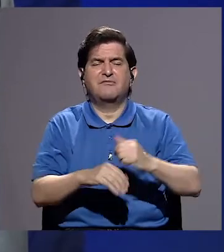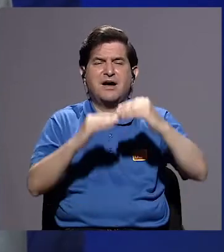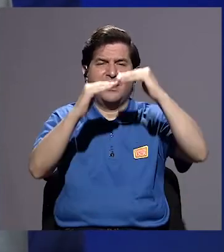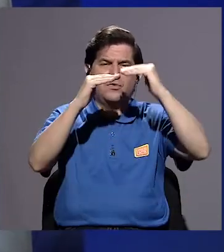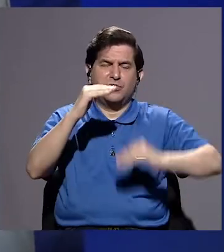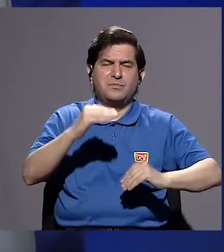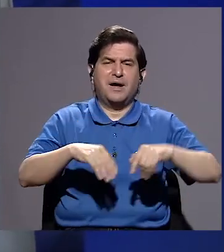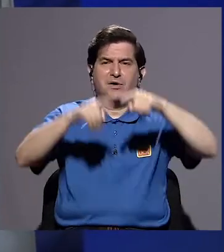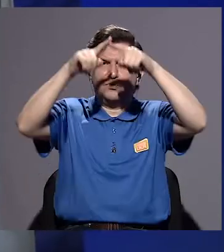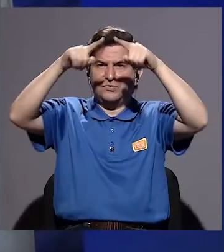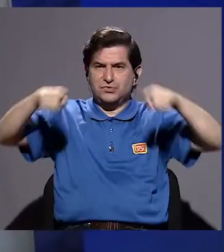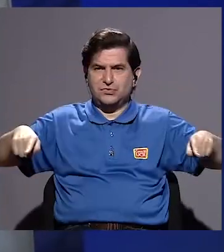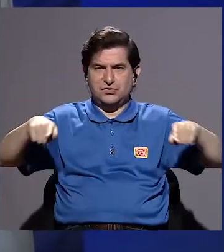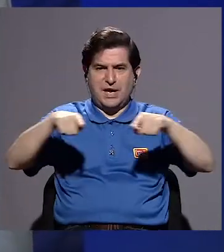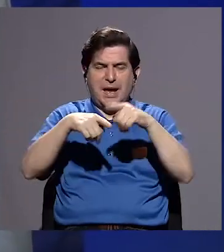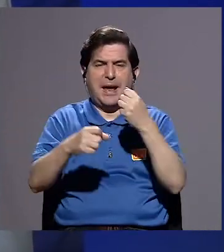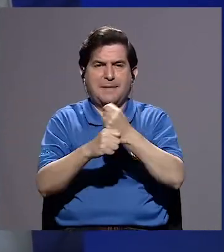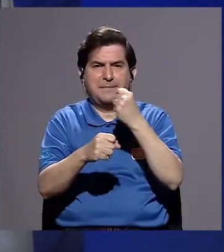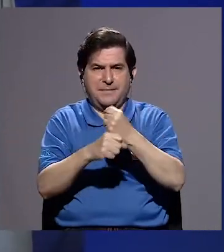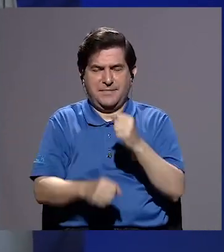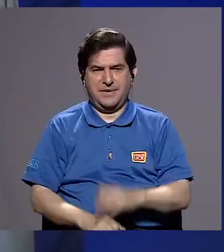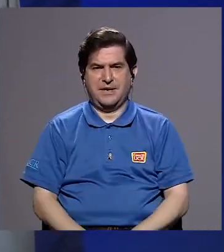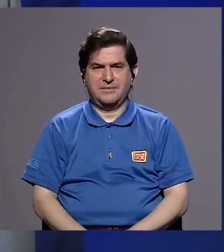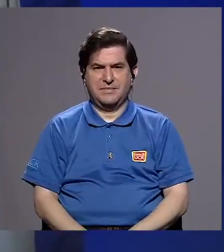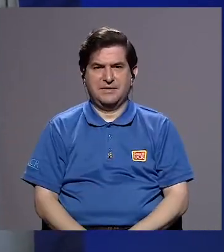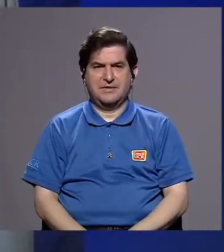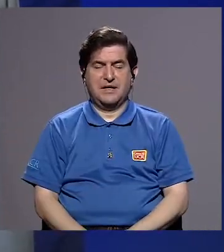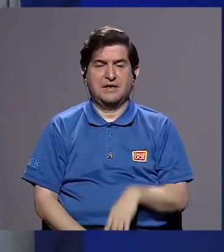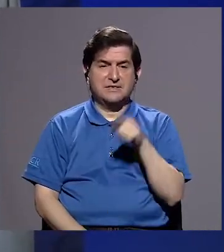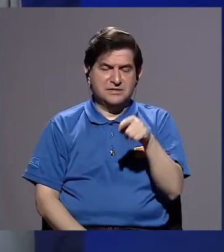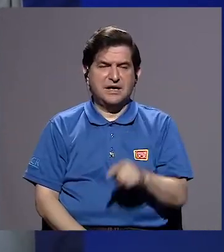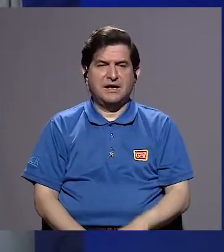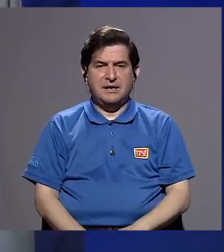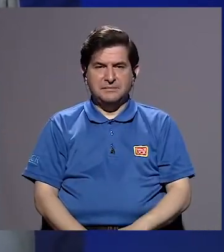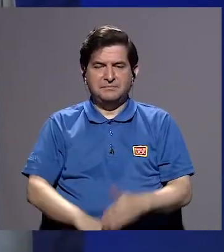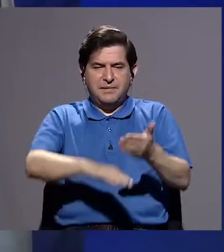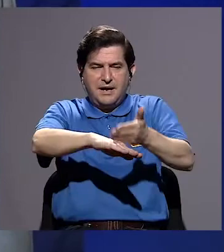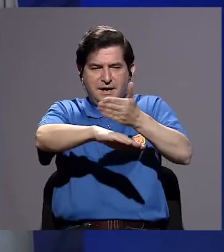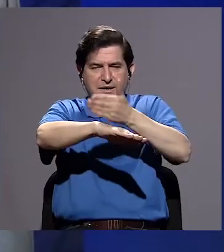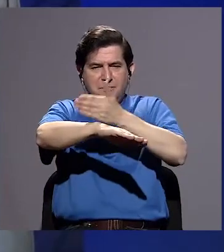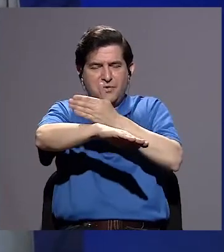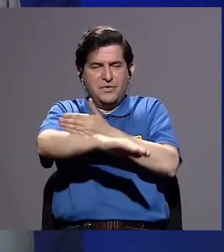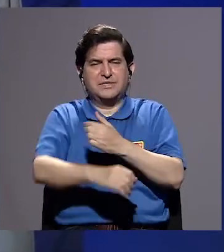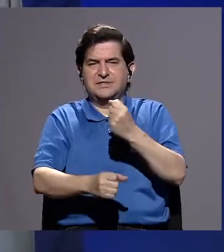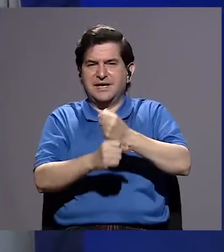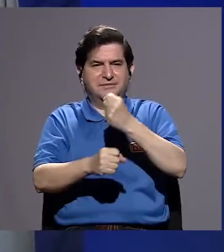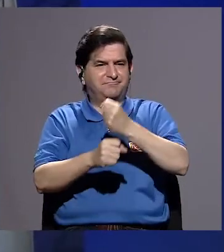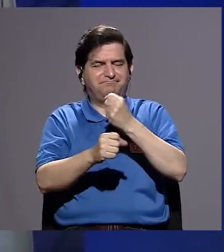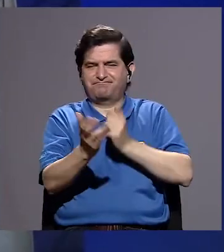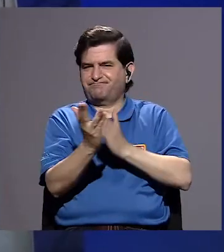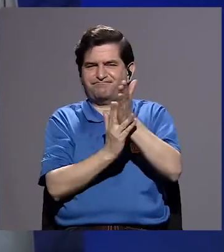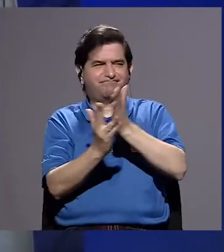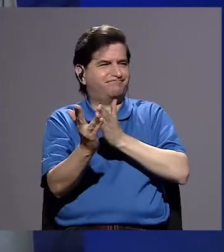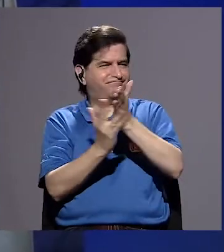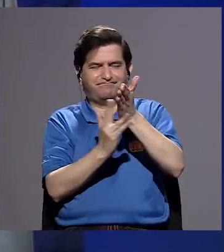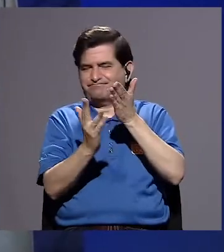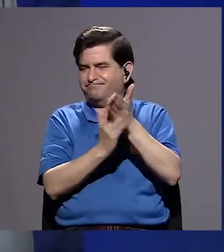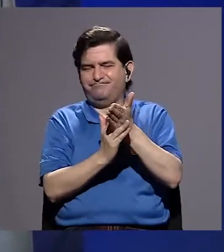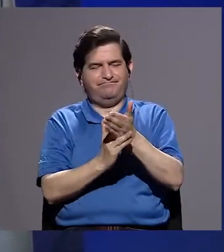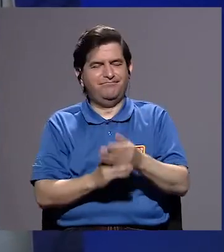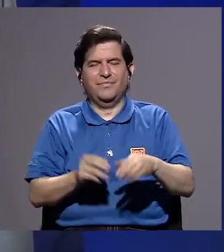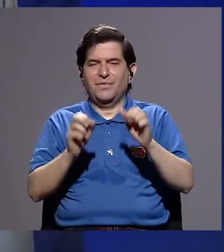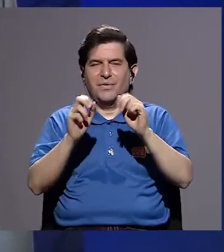bajos en las pirámides laborales y aquellos, conforme se va ascendiendo, esos puestos no llegan a ser